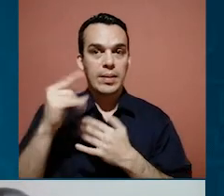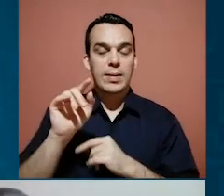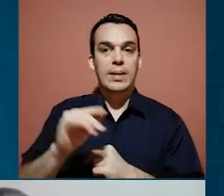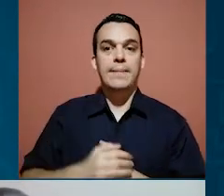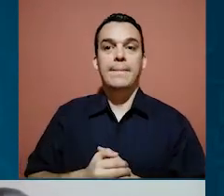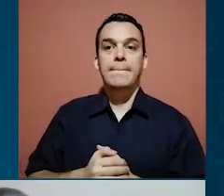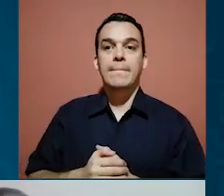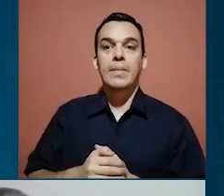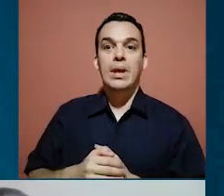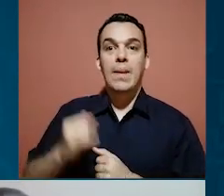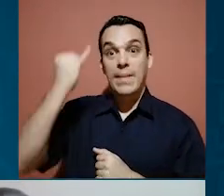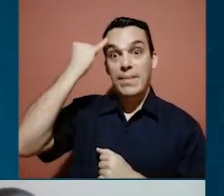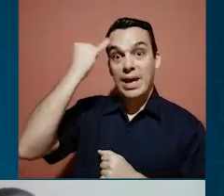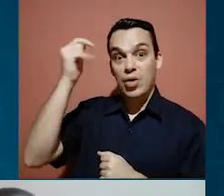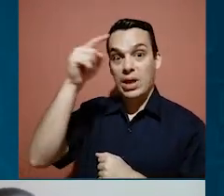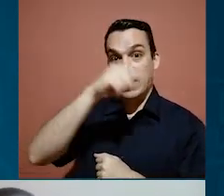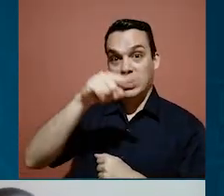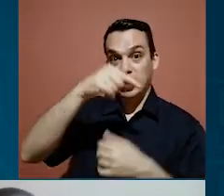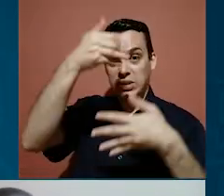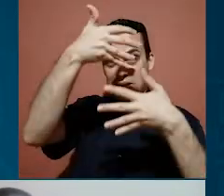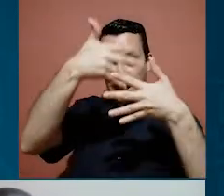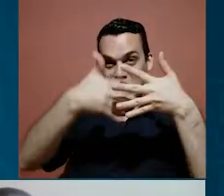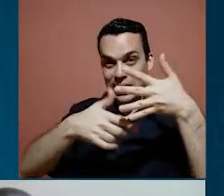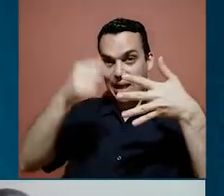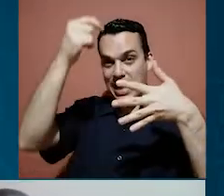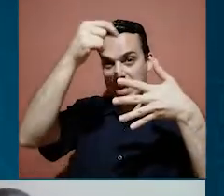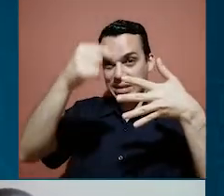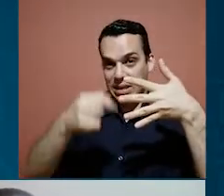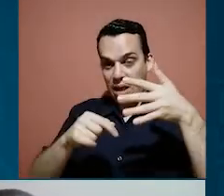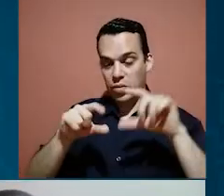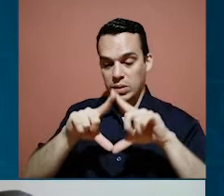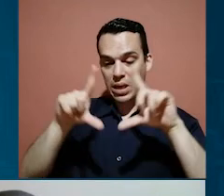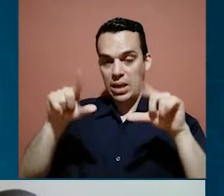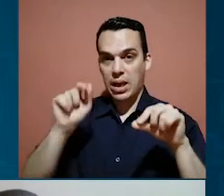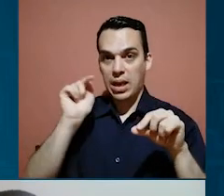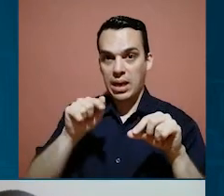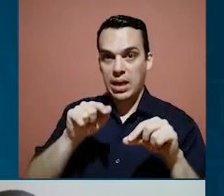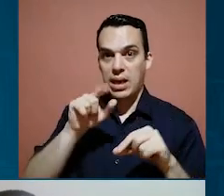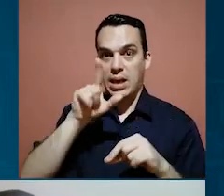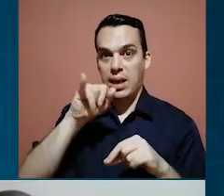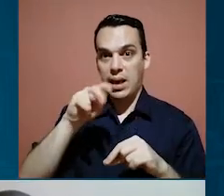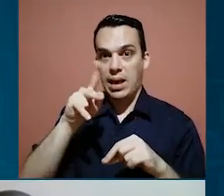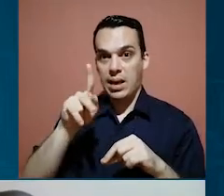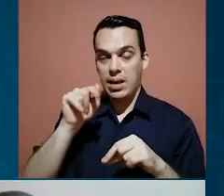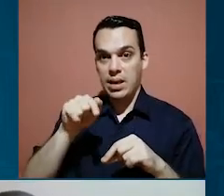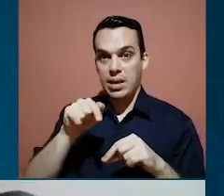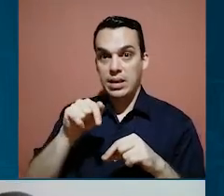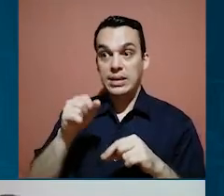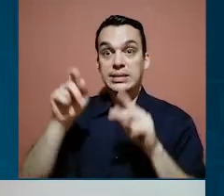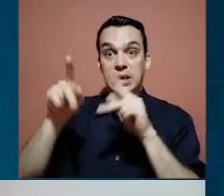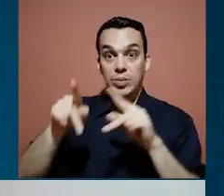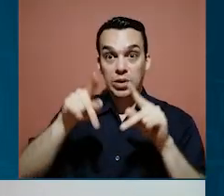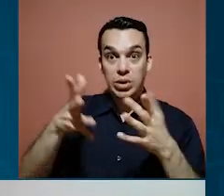no brindamos, me imagino que estos servicios están enlistaditos en el micrositio web que vos nos dijiste hace unos